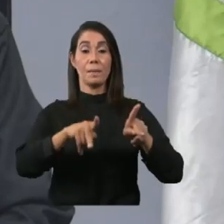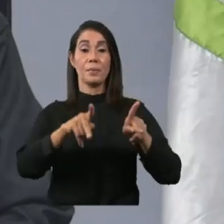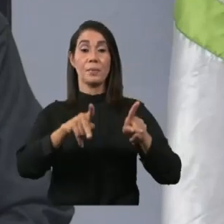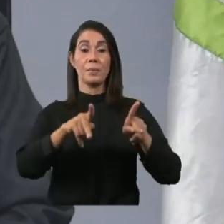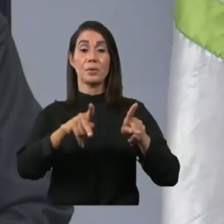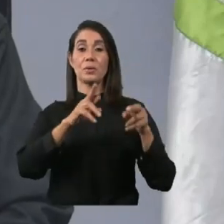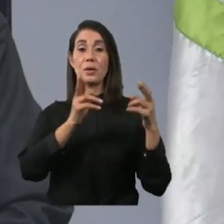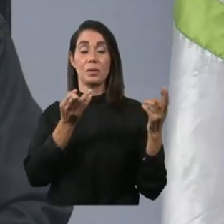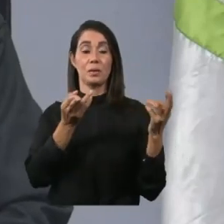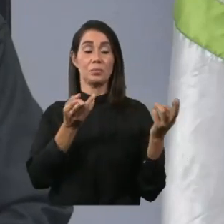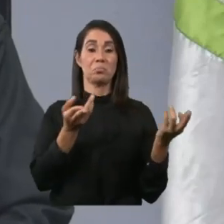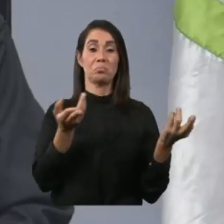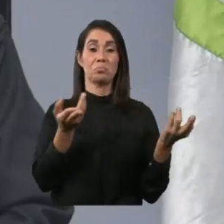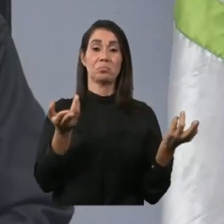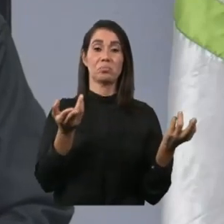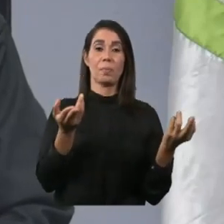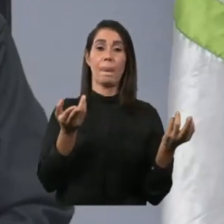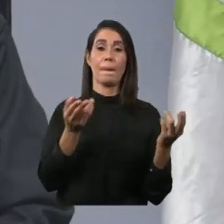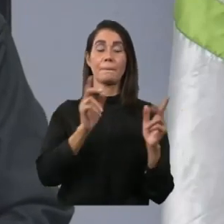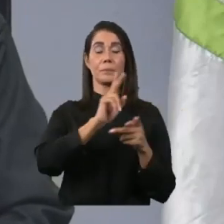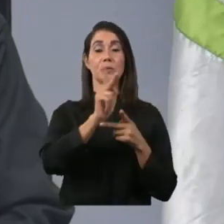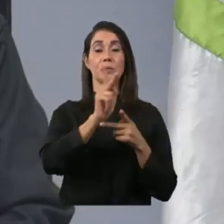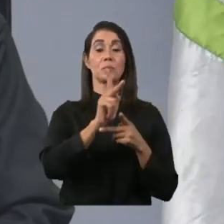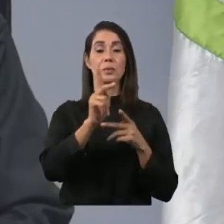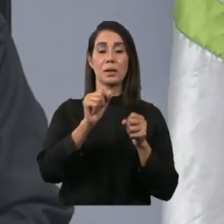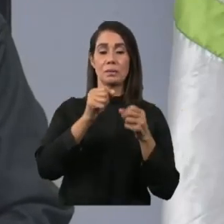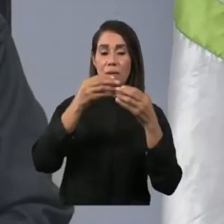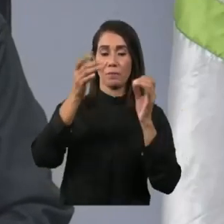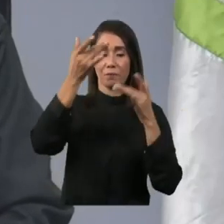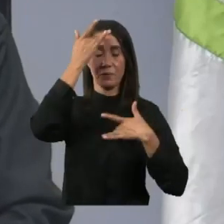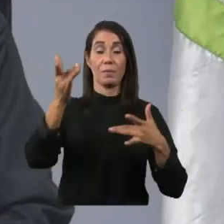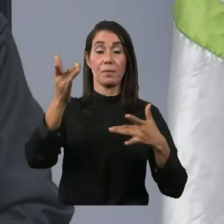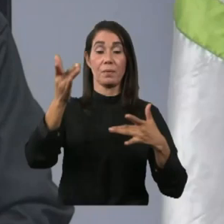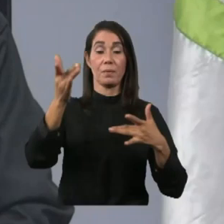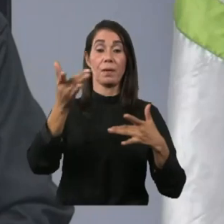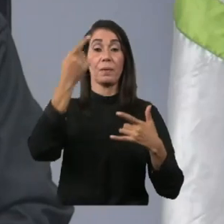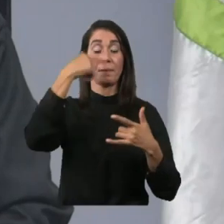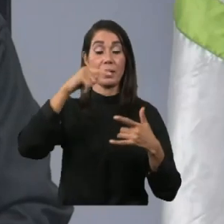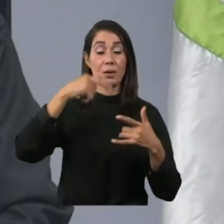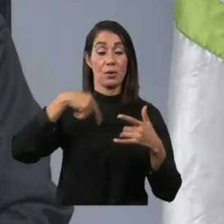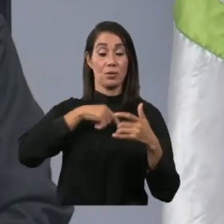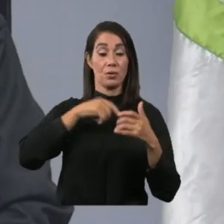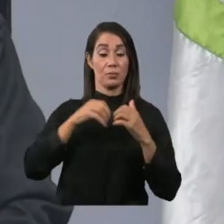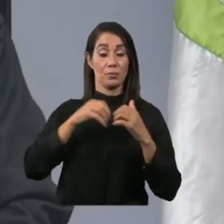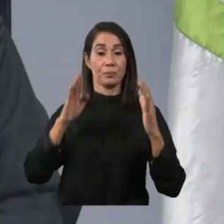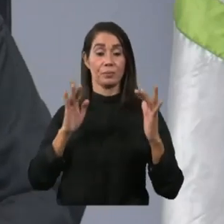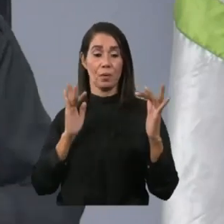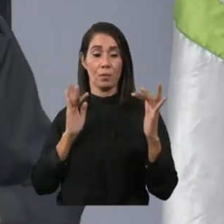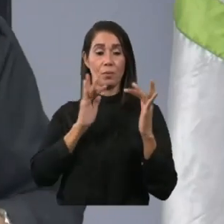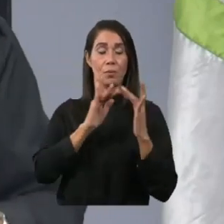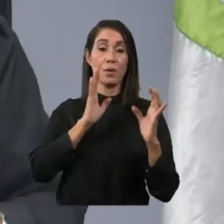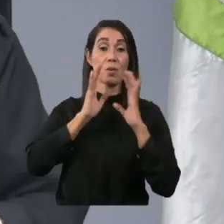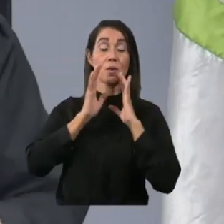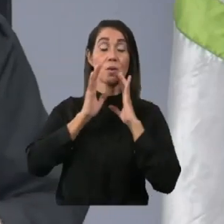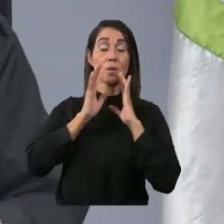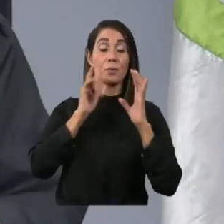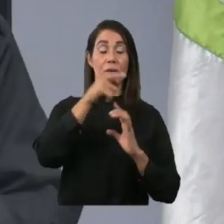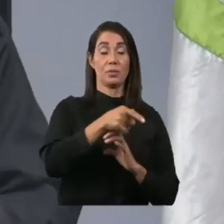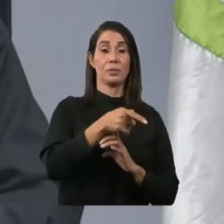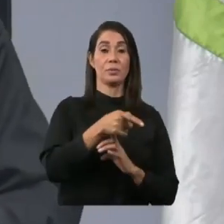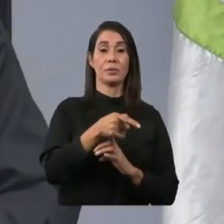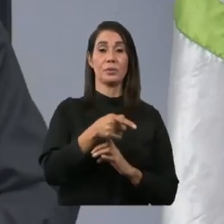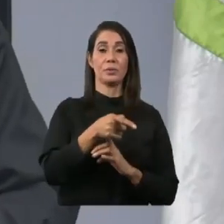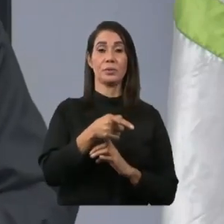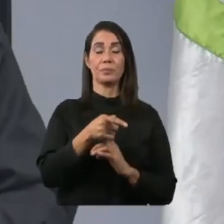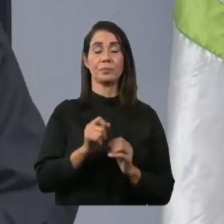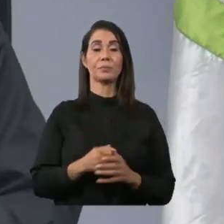Y sin embargo, el Ministerio ha estado en contacto con ellos y los equipos que